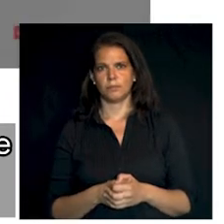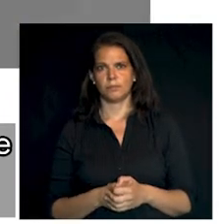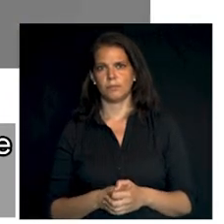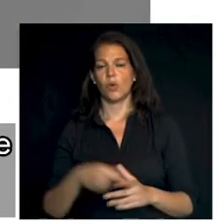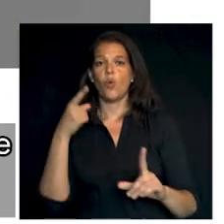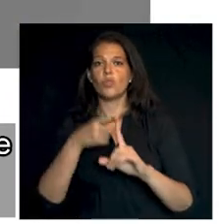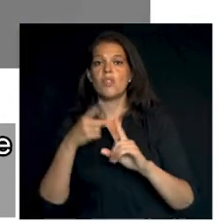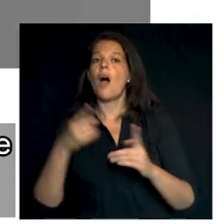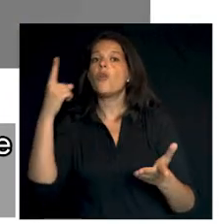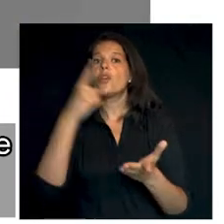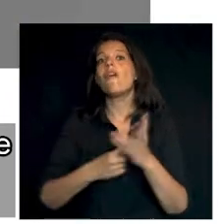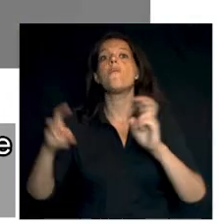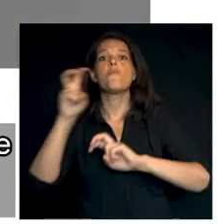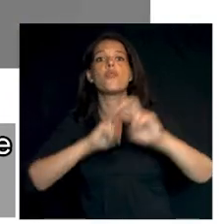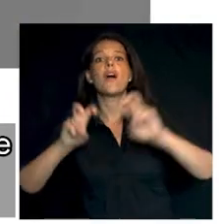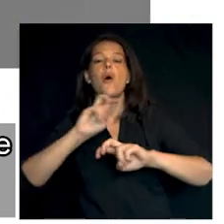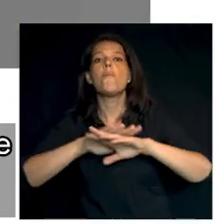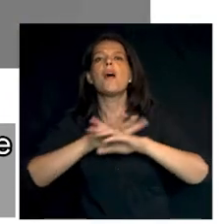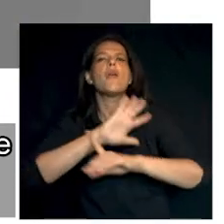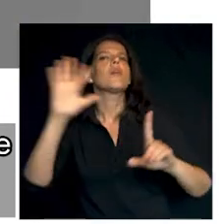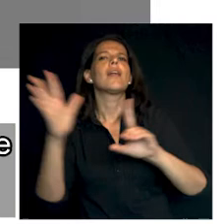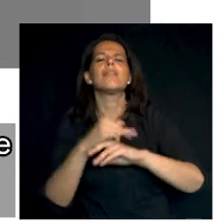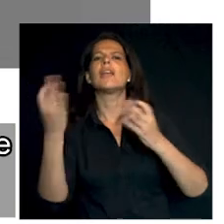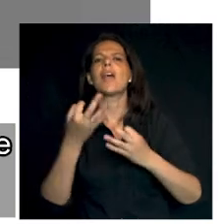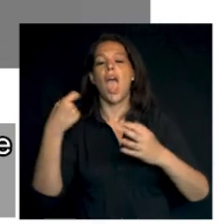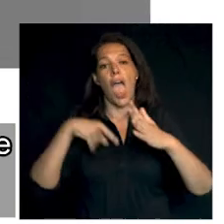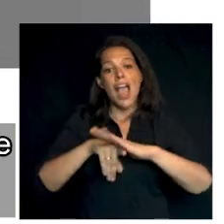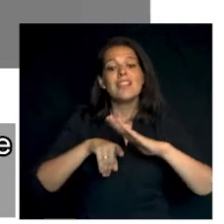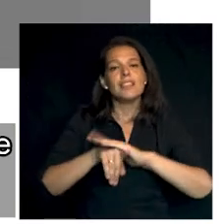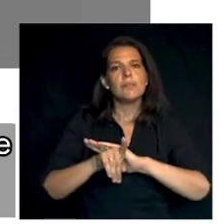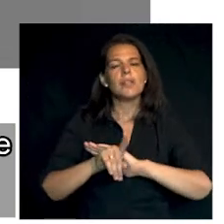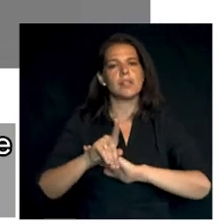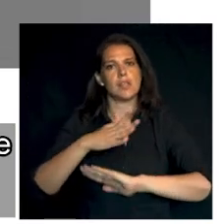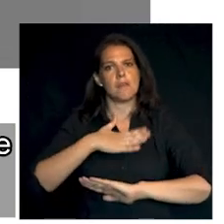Utilizamos de nuevo el buscador para localizar nuestro trámite.